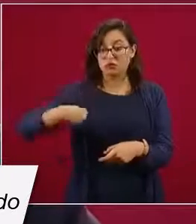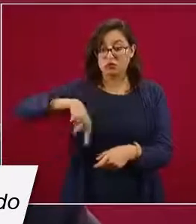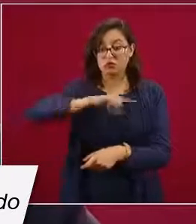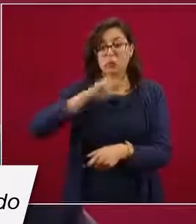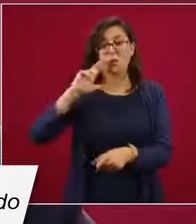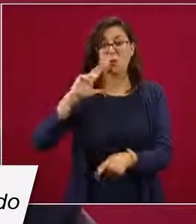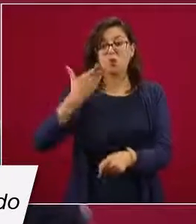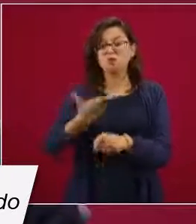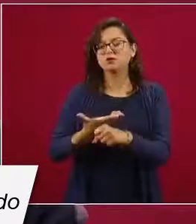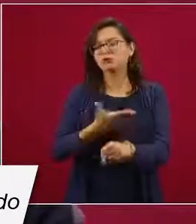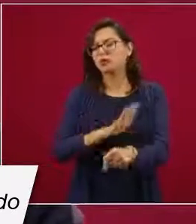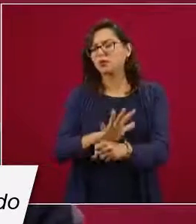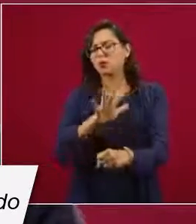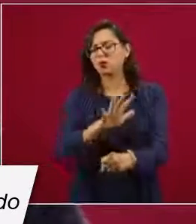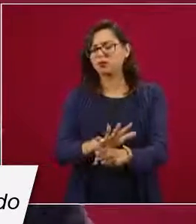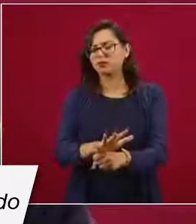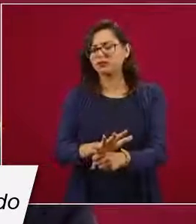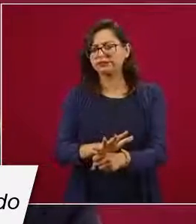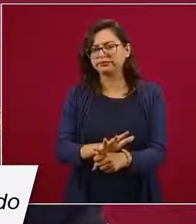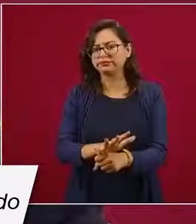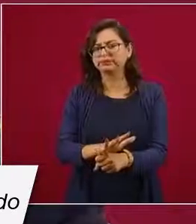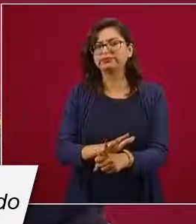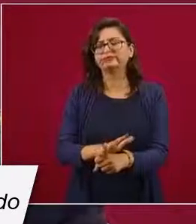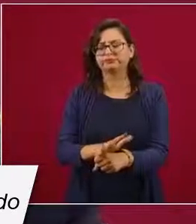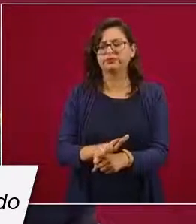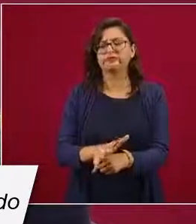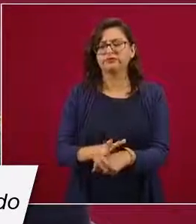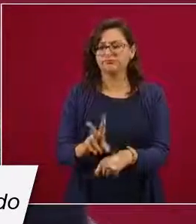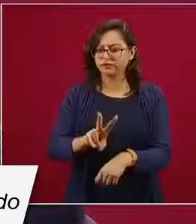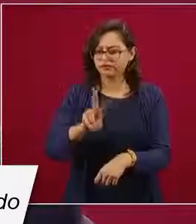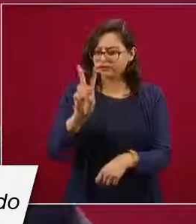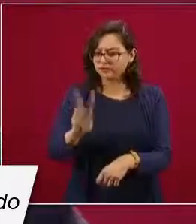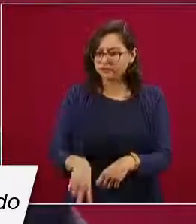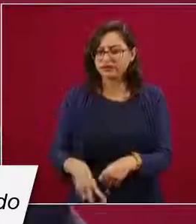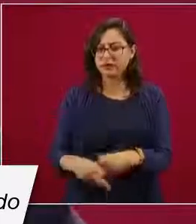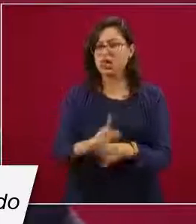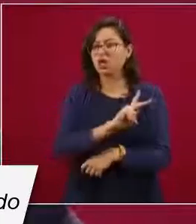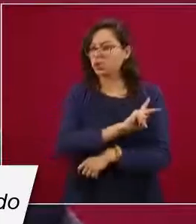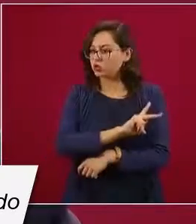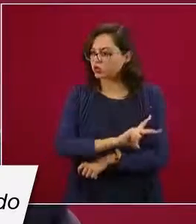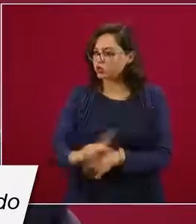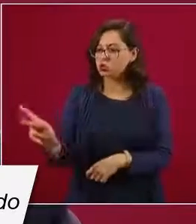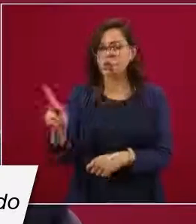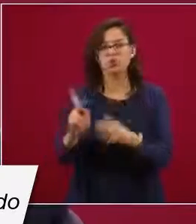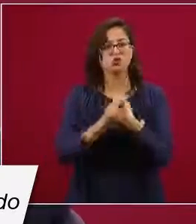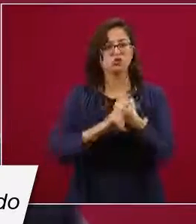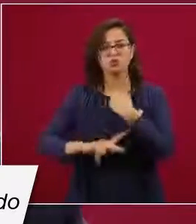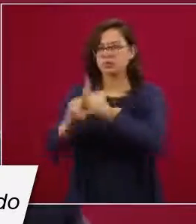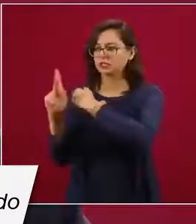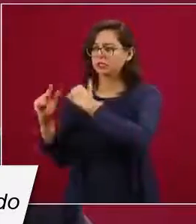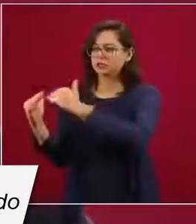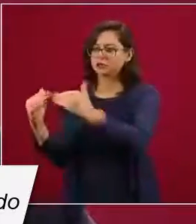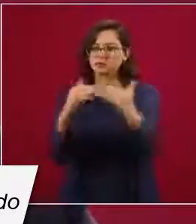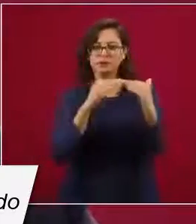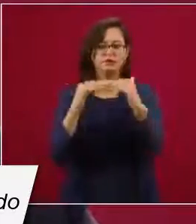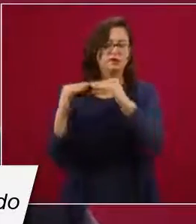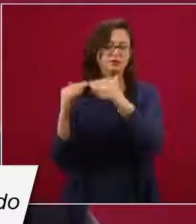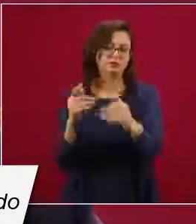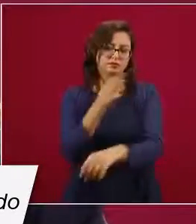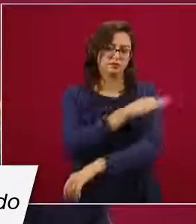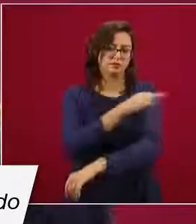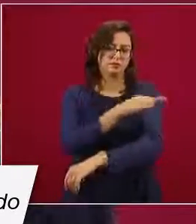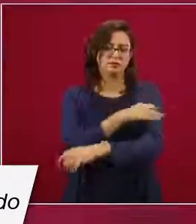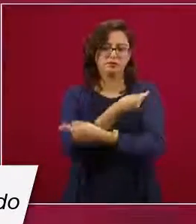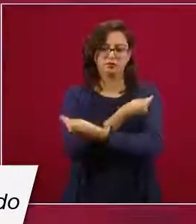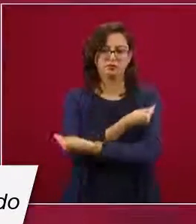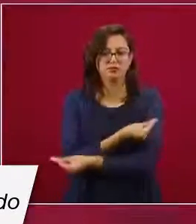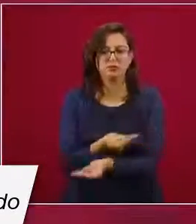tratar de establecer una distribución equitativa entre todos los países. Nosotros a partir de este momento,